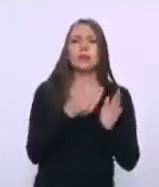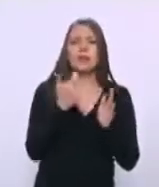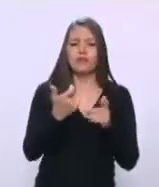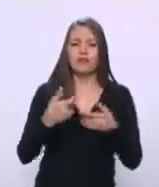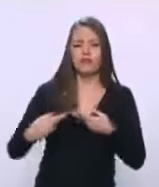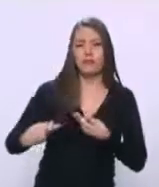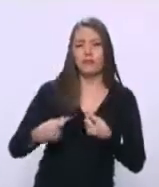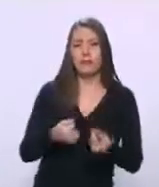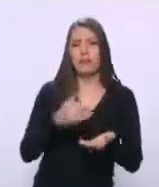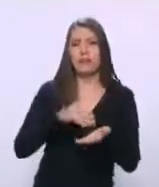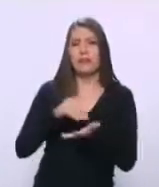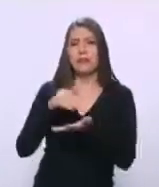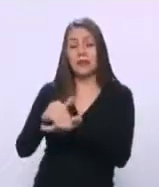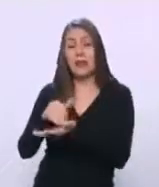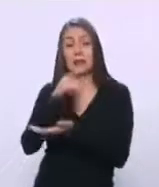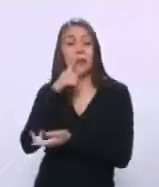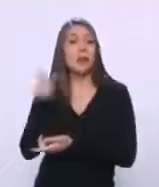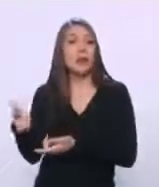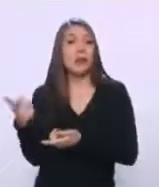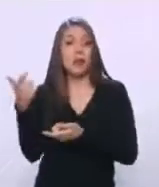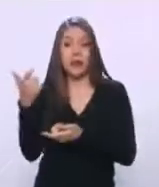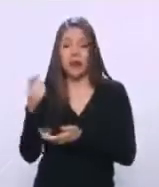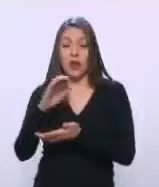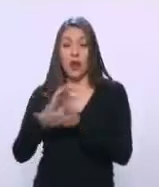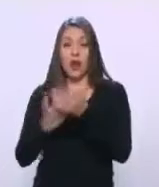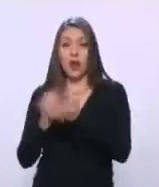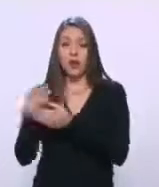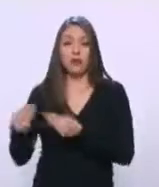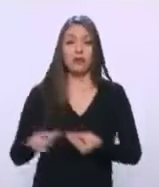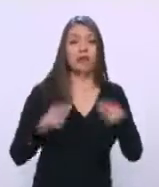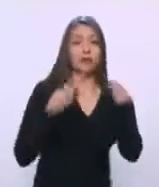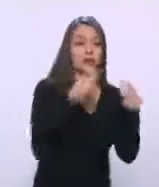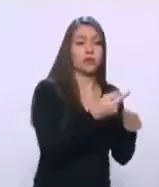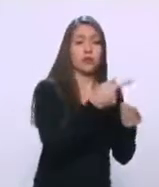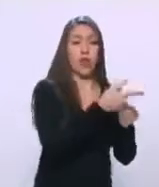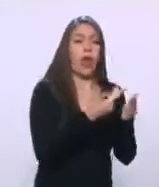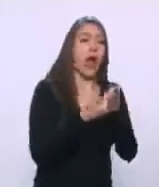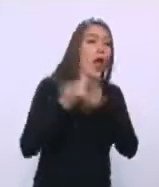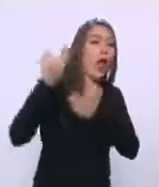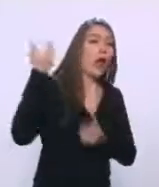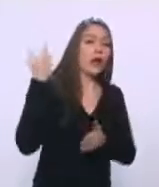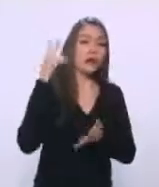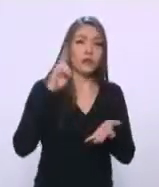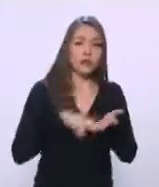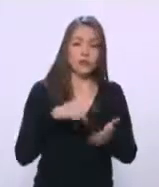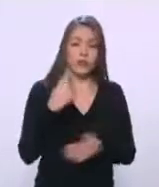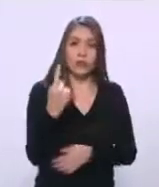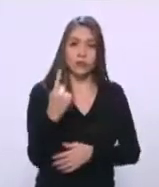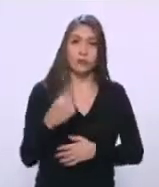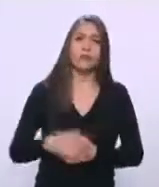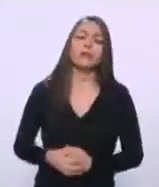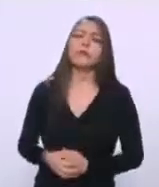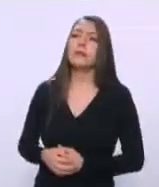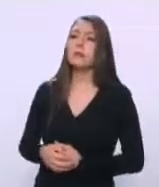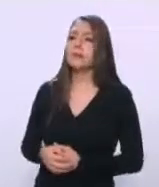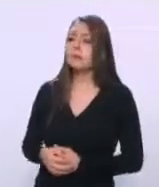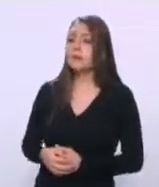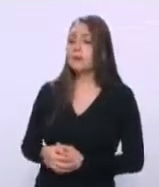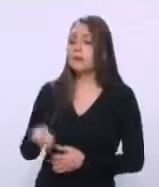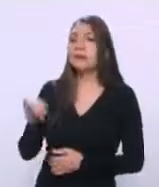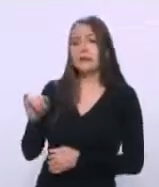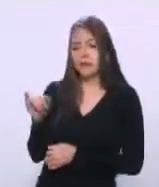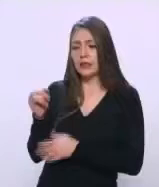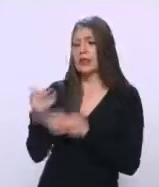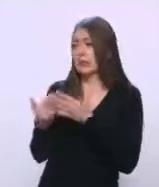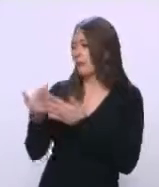contratos y esos recibos te los dio a ti en 2001. Sí, ya hace bastante tiempo. Lo que sucede es que